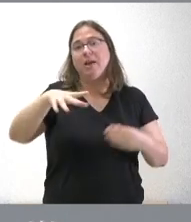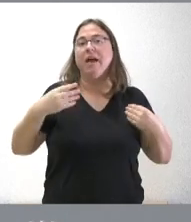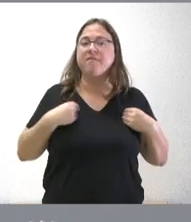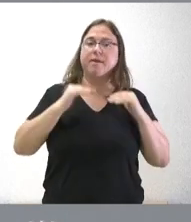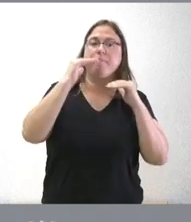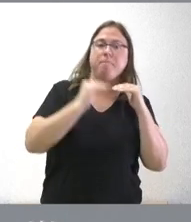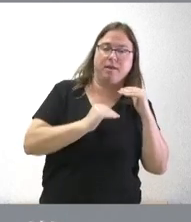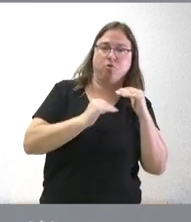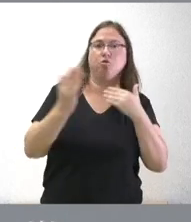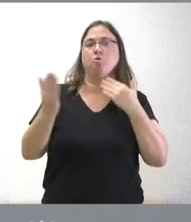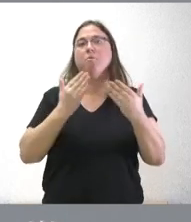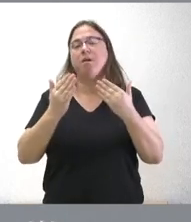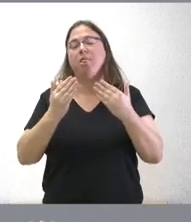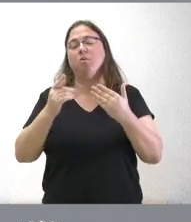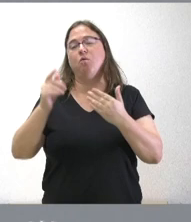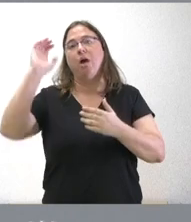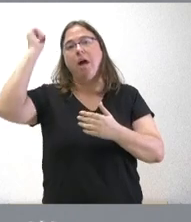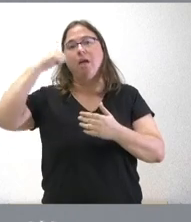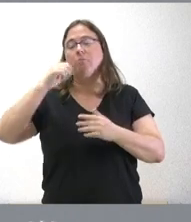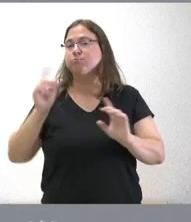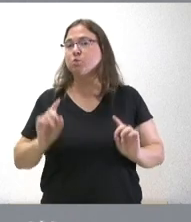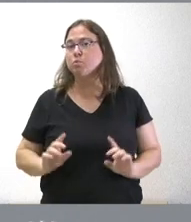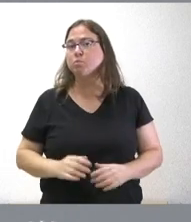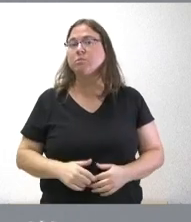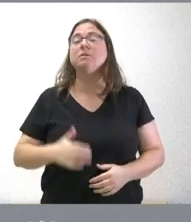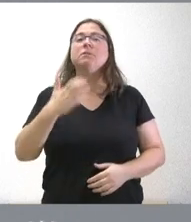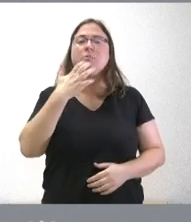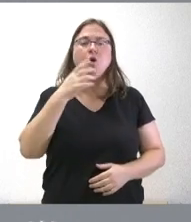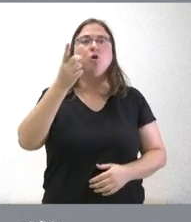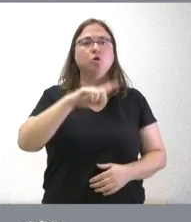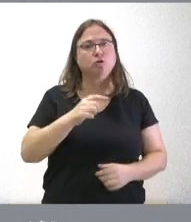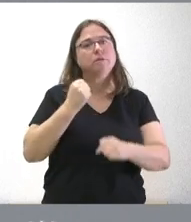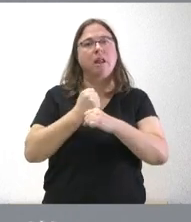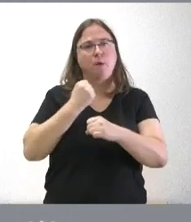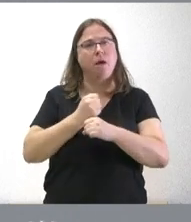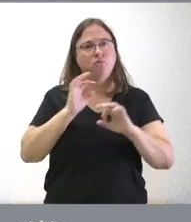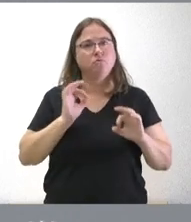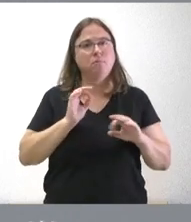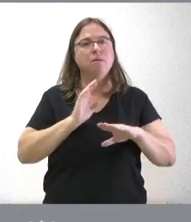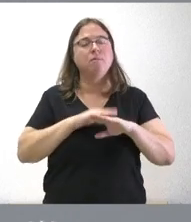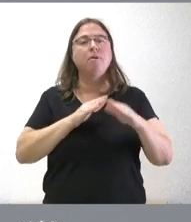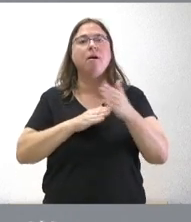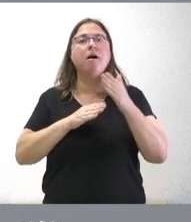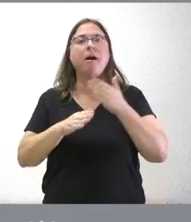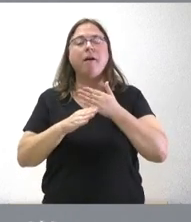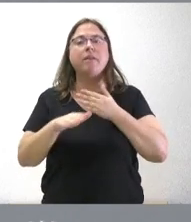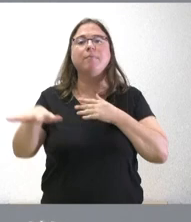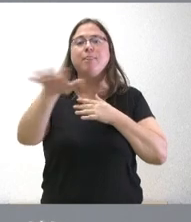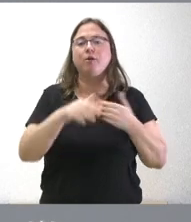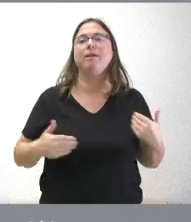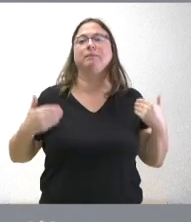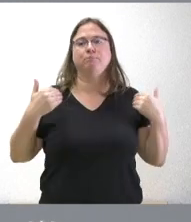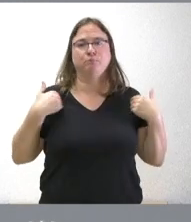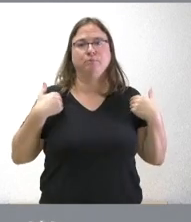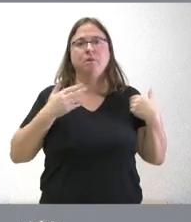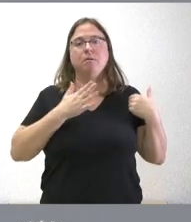Castilla y León que en la parte de Aragón pero sí que estamos lógicamente trabajando a través de las competencias que nos corresponden como les digo